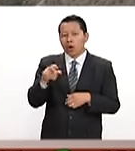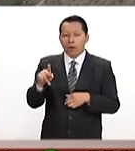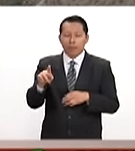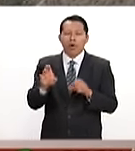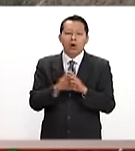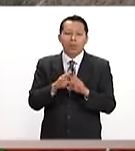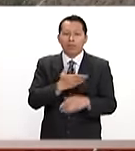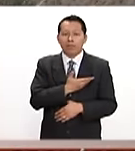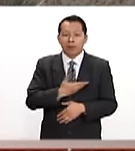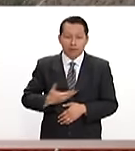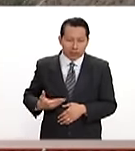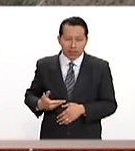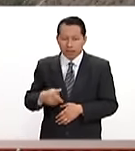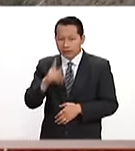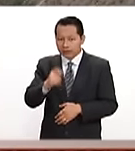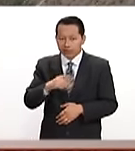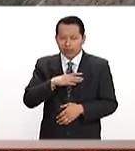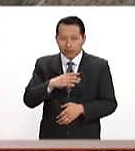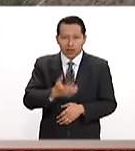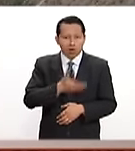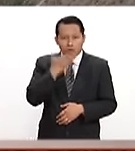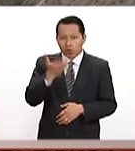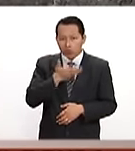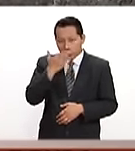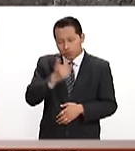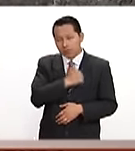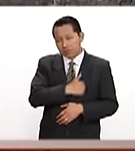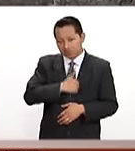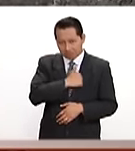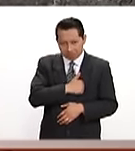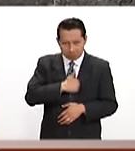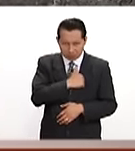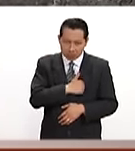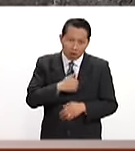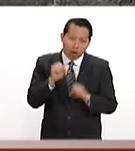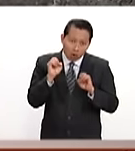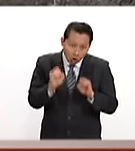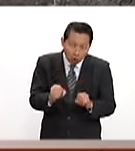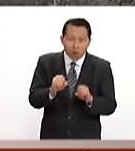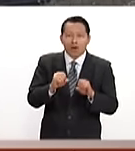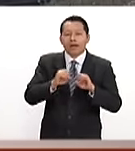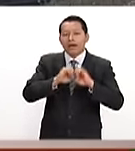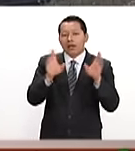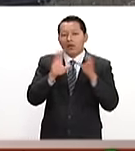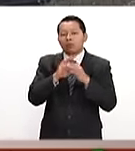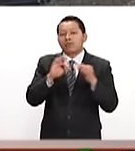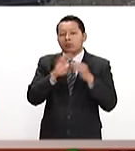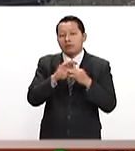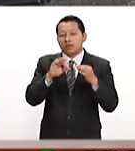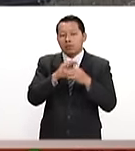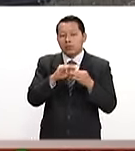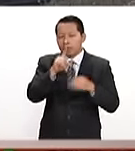presidente. Entonces, tenemos que irnos acostumbrando, desafortunadamente, o por lo menos dejar en claro de que nos están mintiendo y de que se está